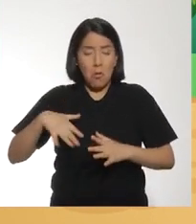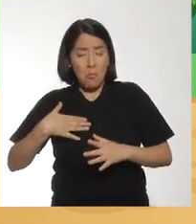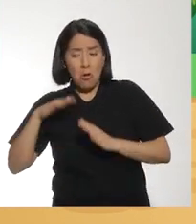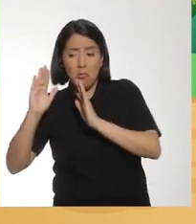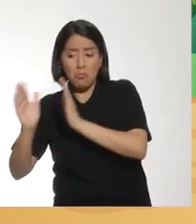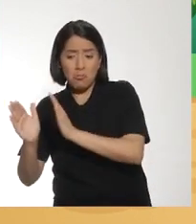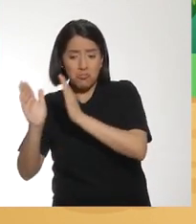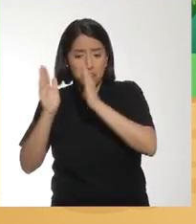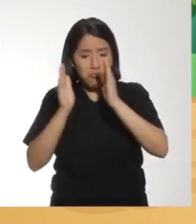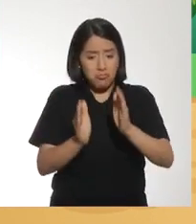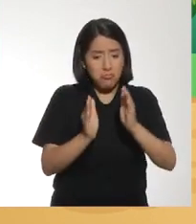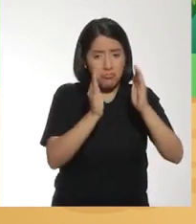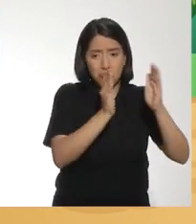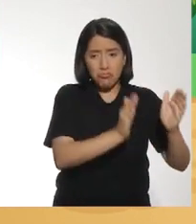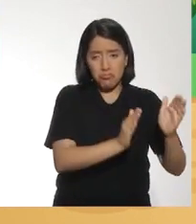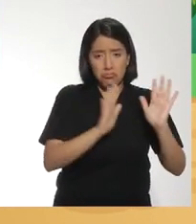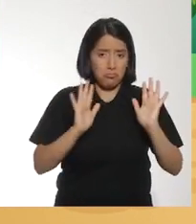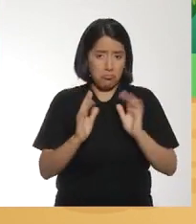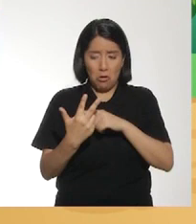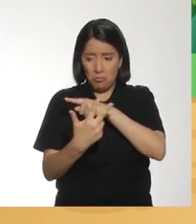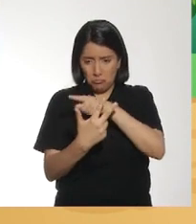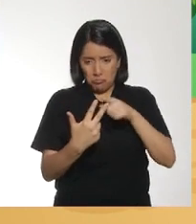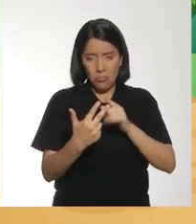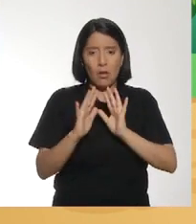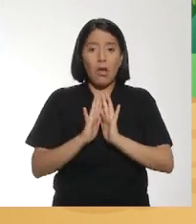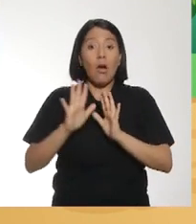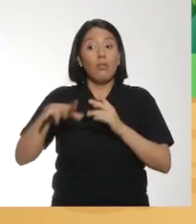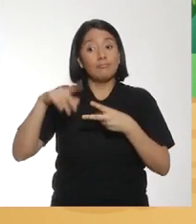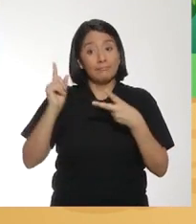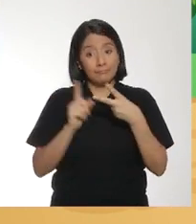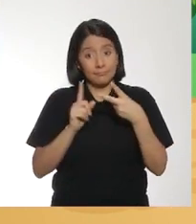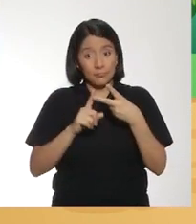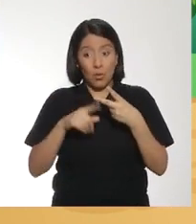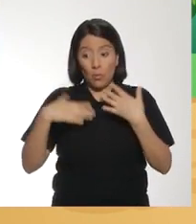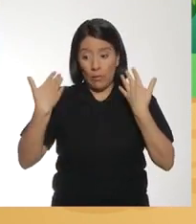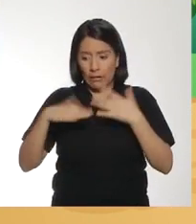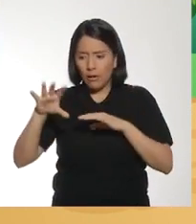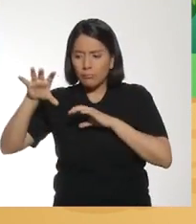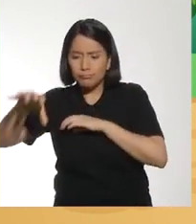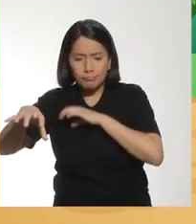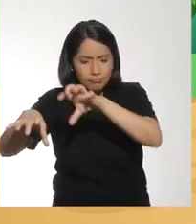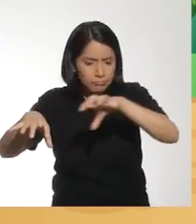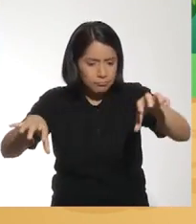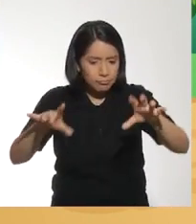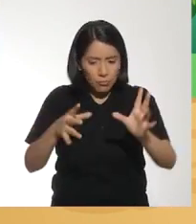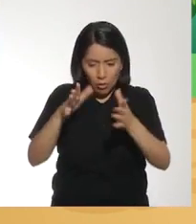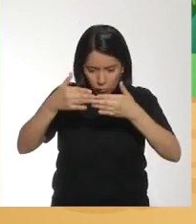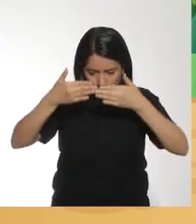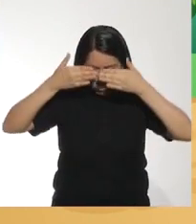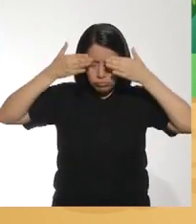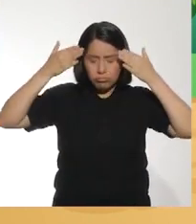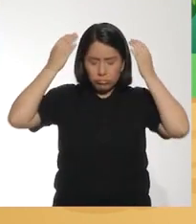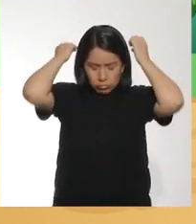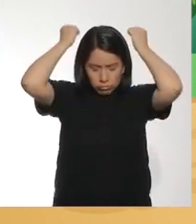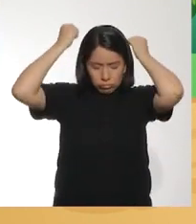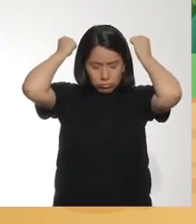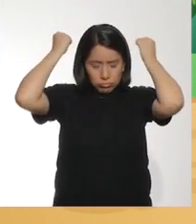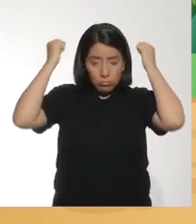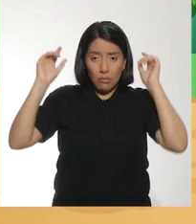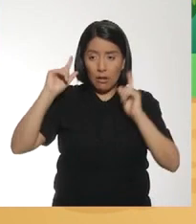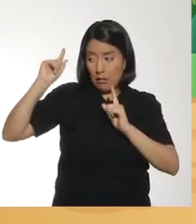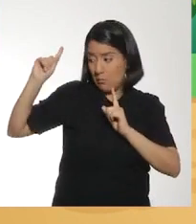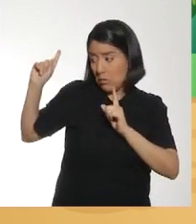Las cajas pueden ir una a la izquierda, otra a la derecha y una al centro. Paso dos. Estando frente a las cajas, nos vendamos los ojos.